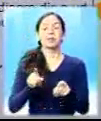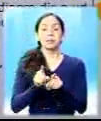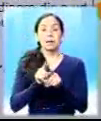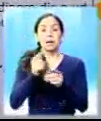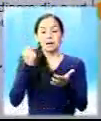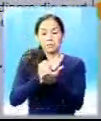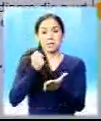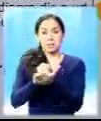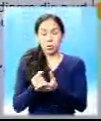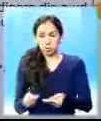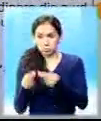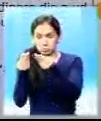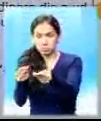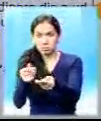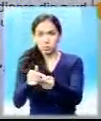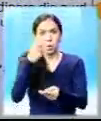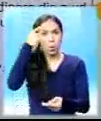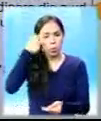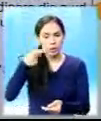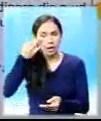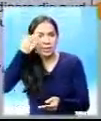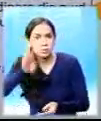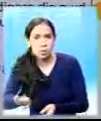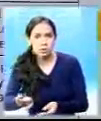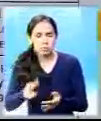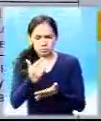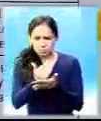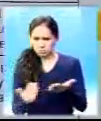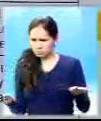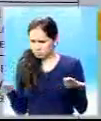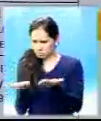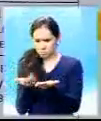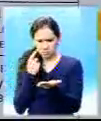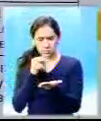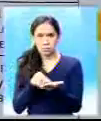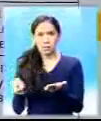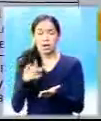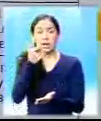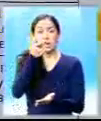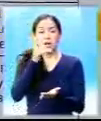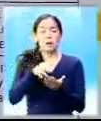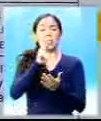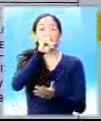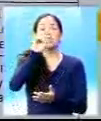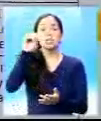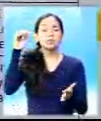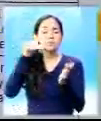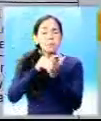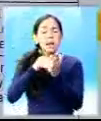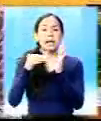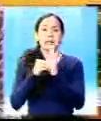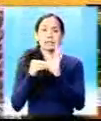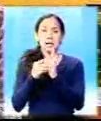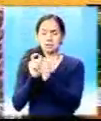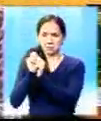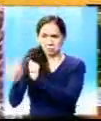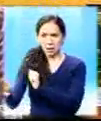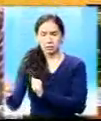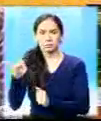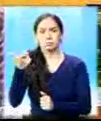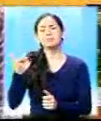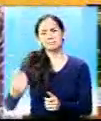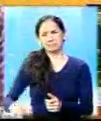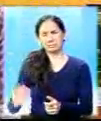entrega de los pasaportes un día después. Para esto Roberto tuvo que pagar 200 mil quetzales. Llega un